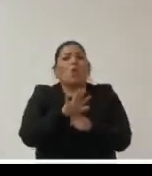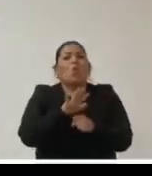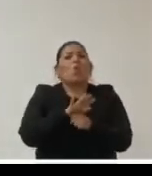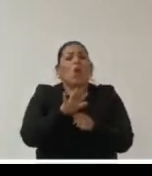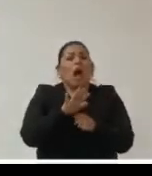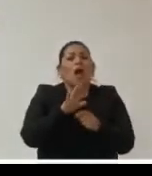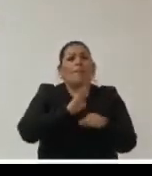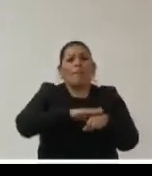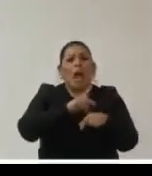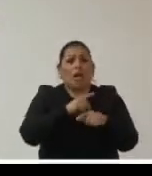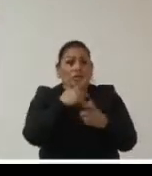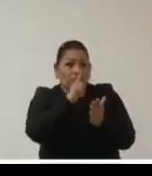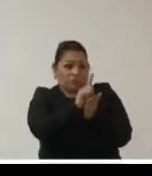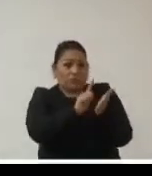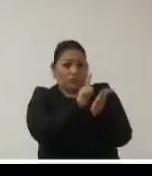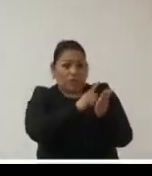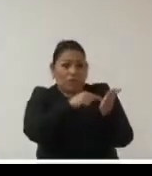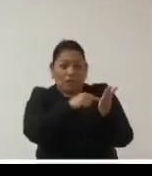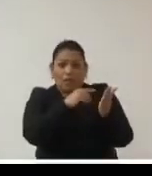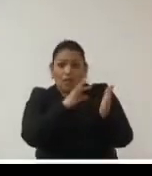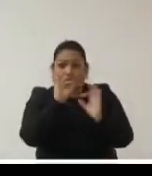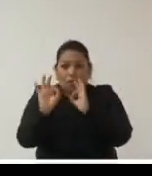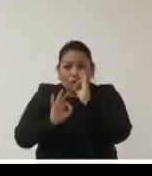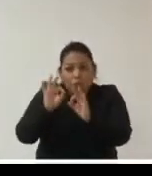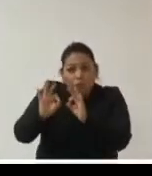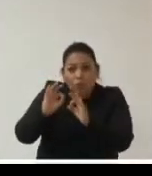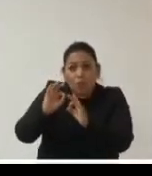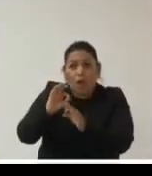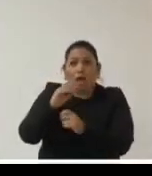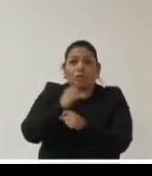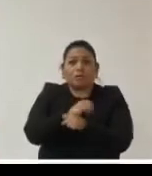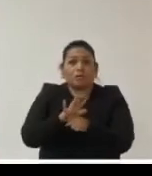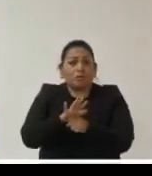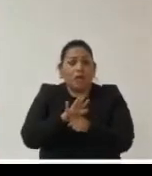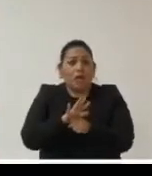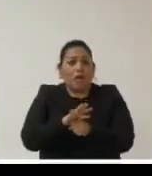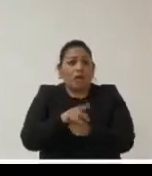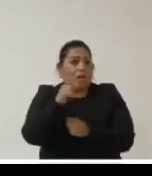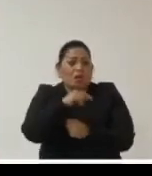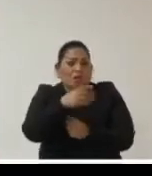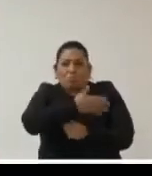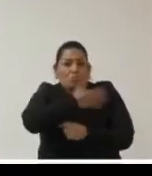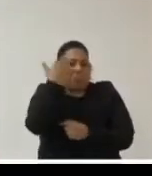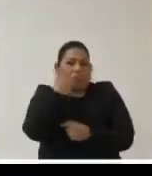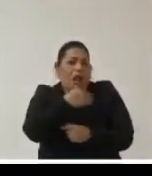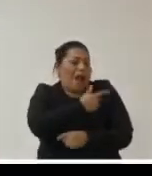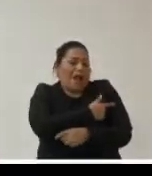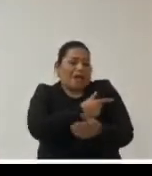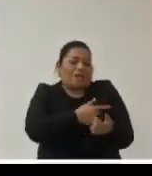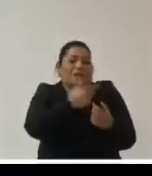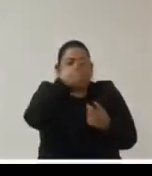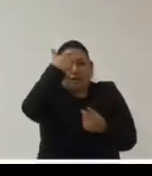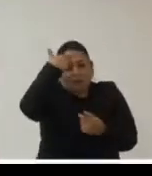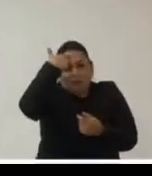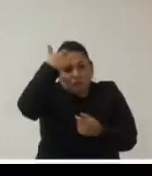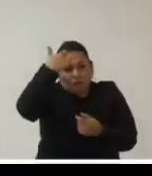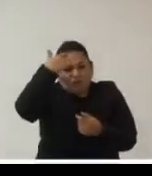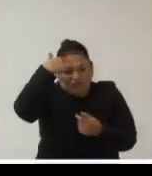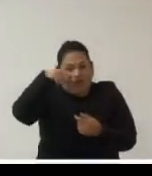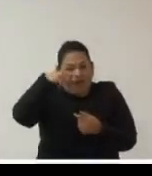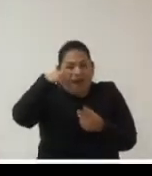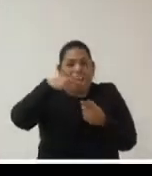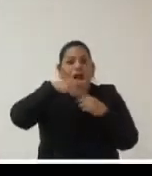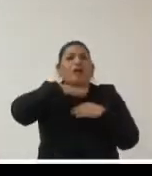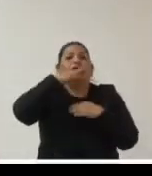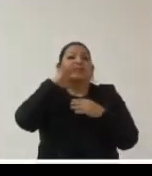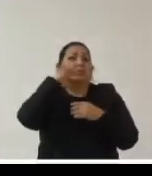base legal que nos legitima el tratamiento porque no tiene nada que ver por ejemplo la toma de temperatura en un ámbito laboral que la toma de